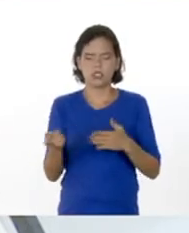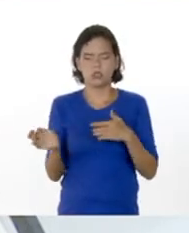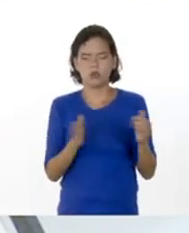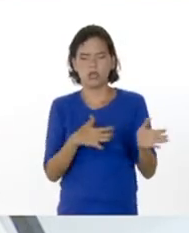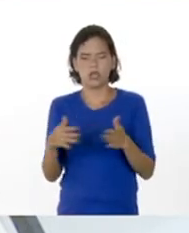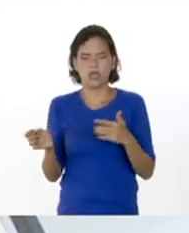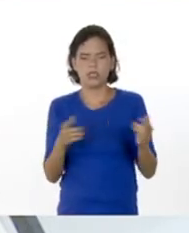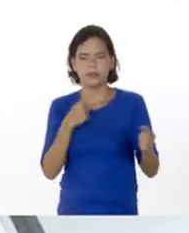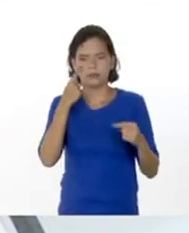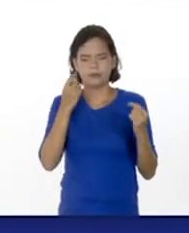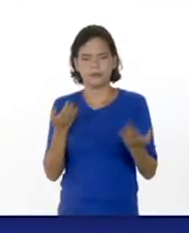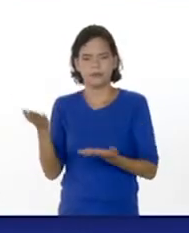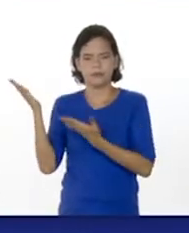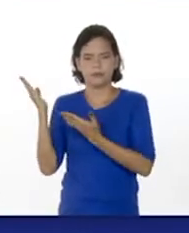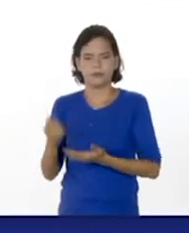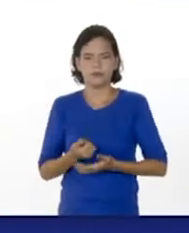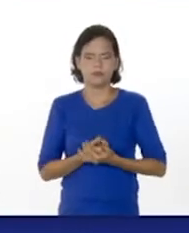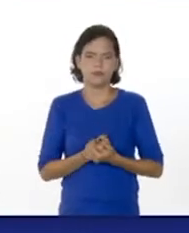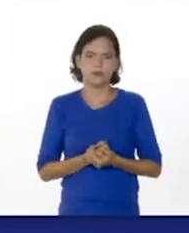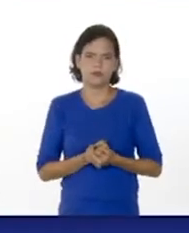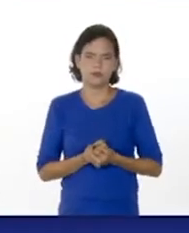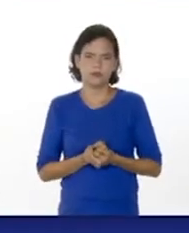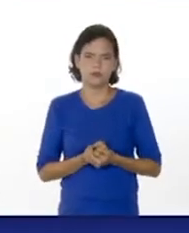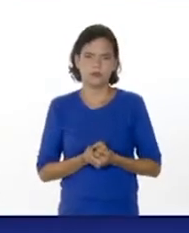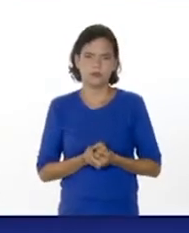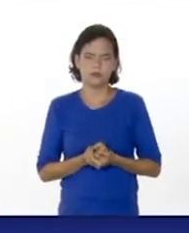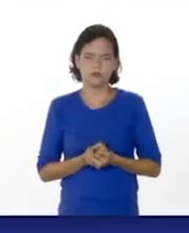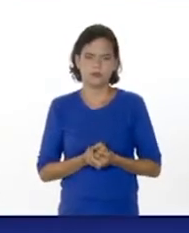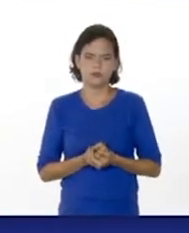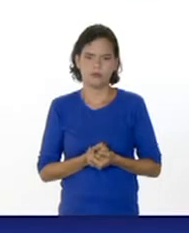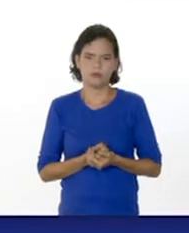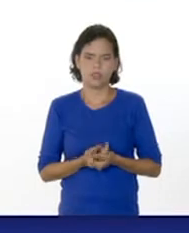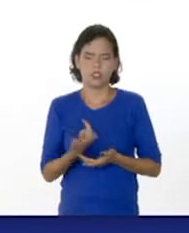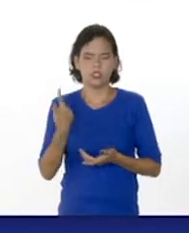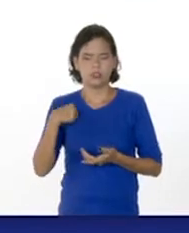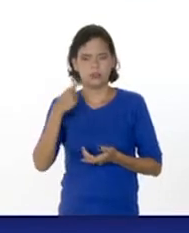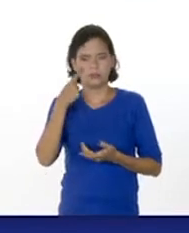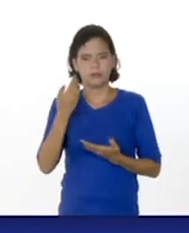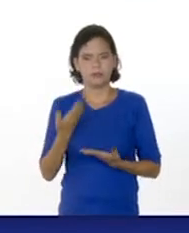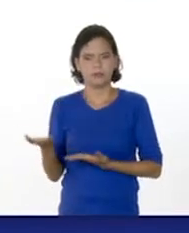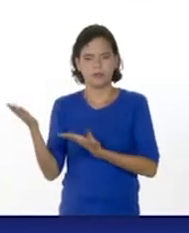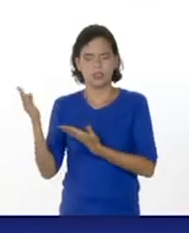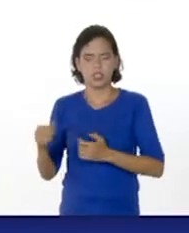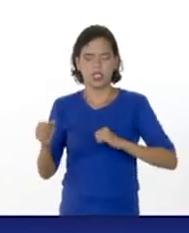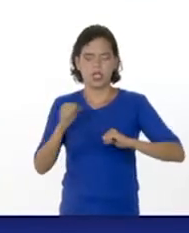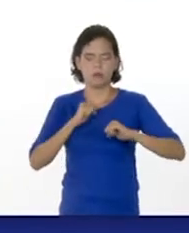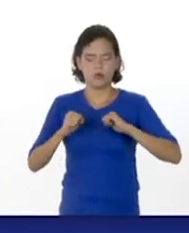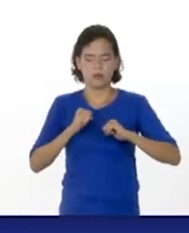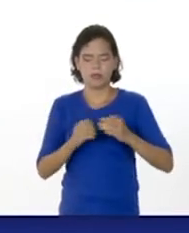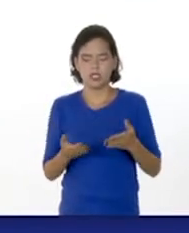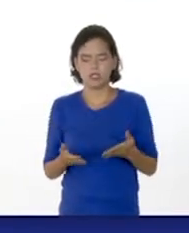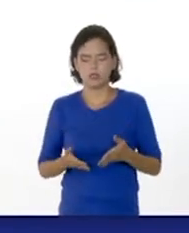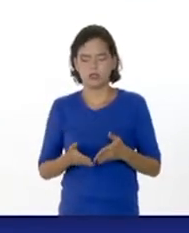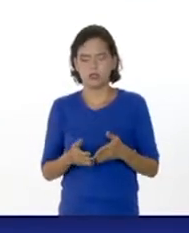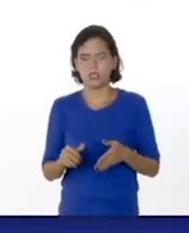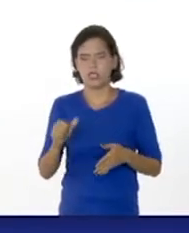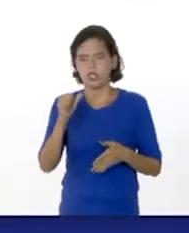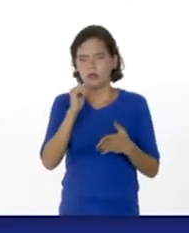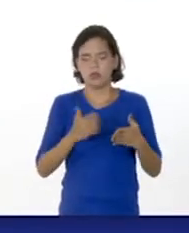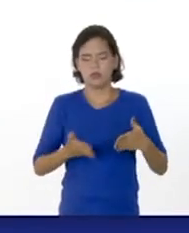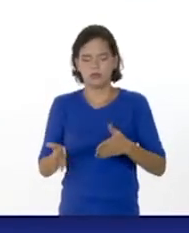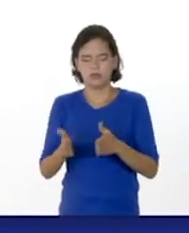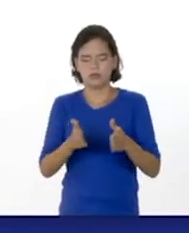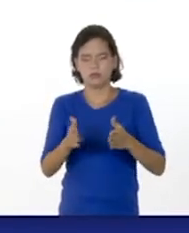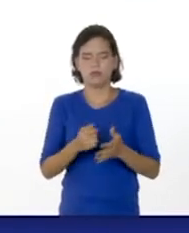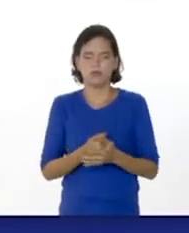del aire. En la siguiente lámina, ¿ok? Tenemos entonces el movimiento de fluido en nuestra